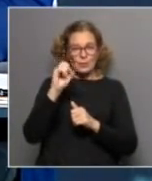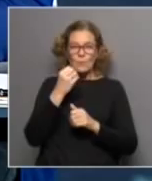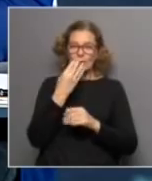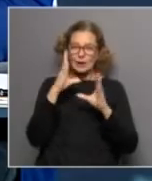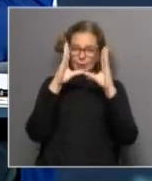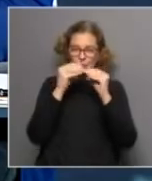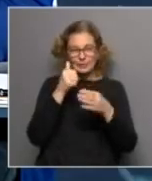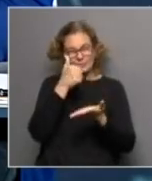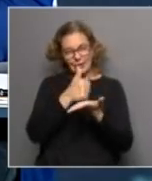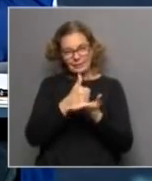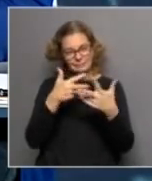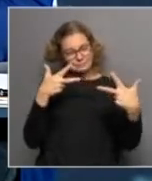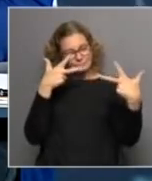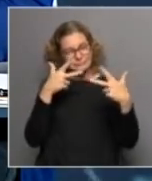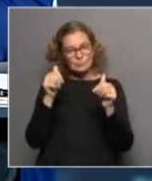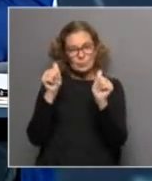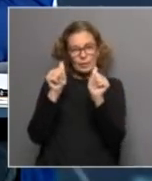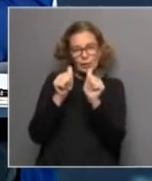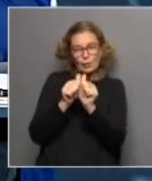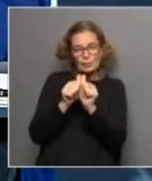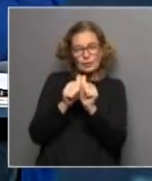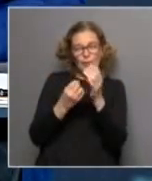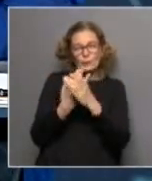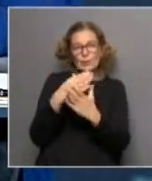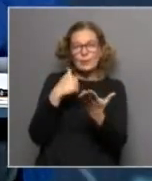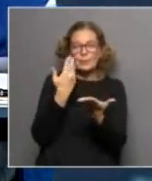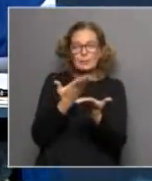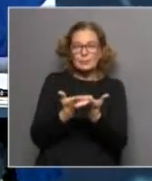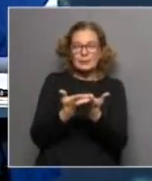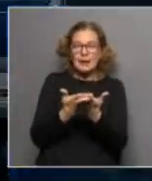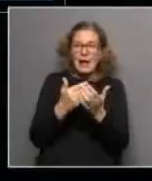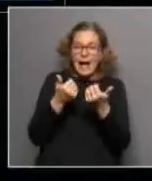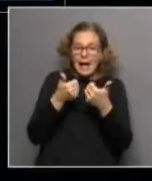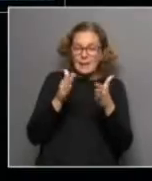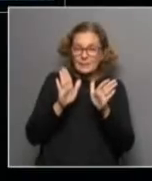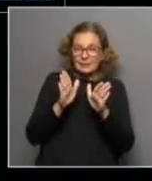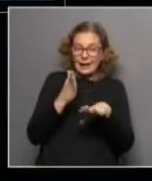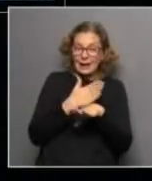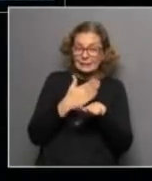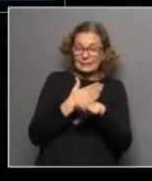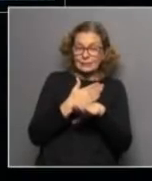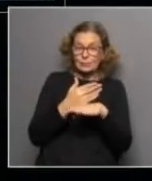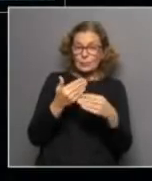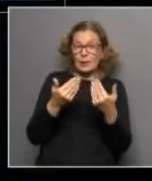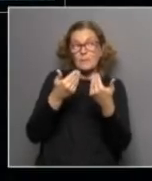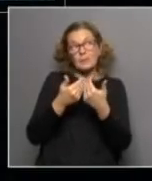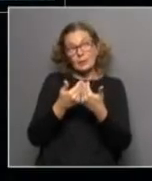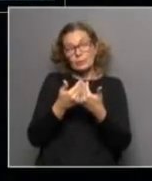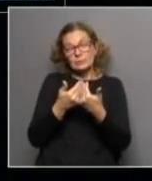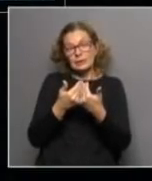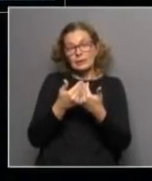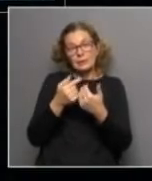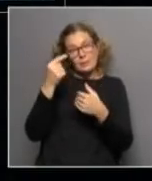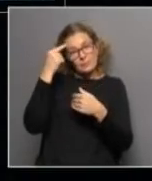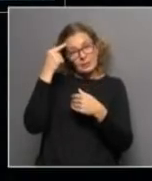Buenas noches. Acá estamos para acompañarnos en una nueva propuesta. Antes de arrancar, vamos a arrancar con una pregunta que creo que va